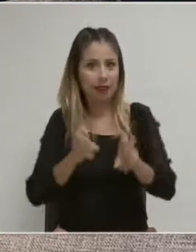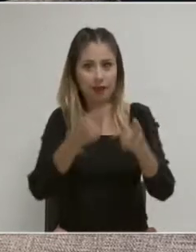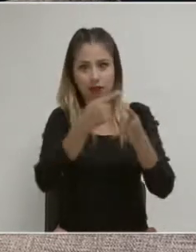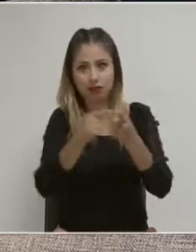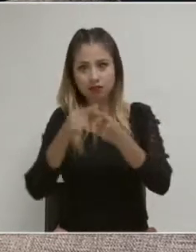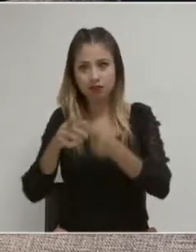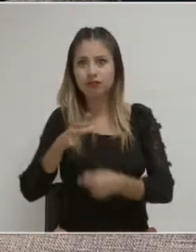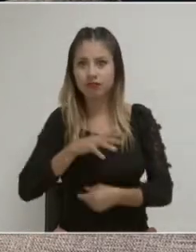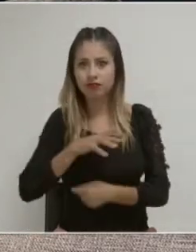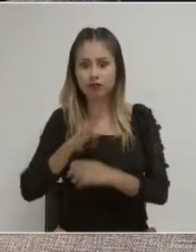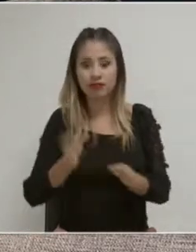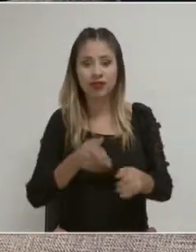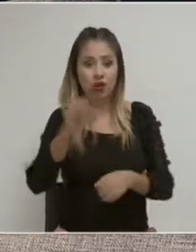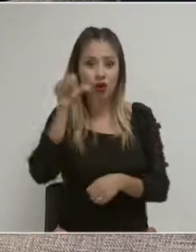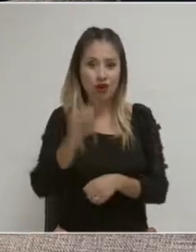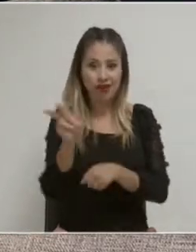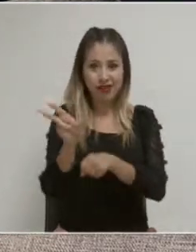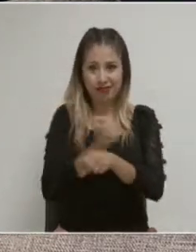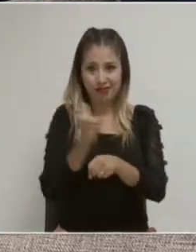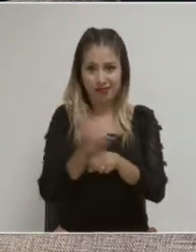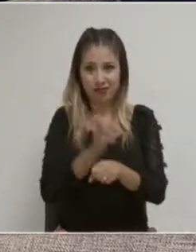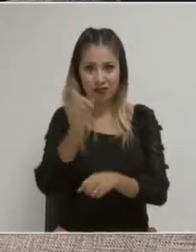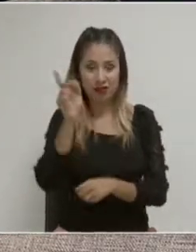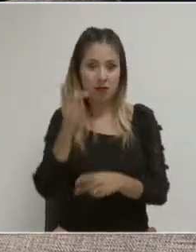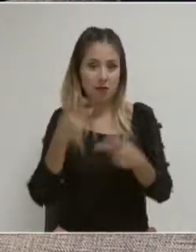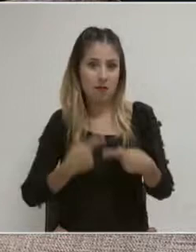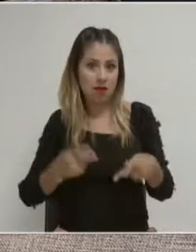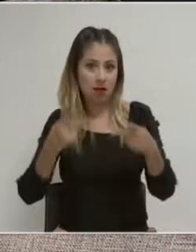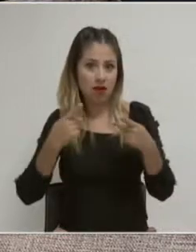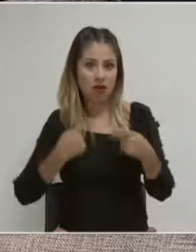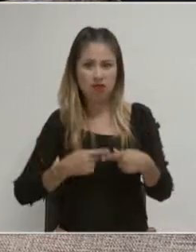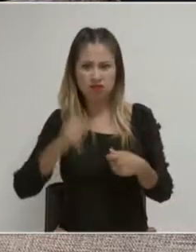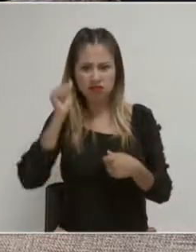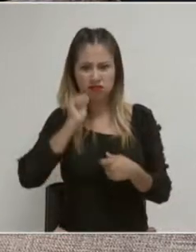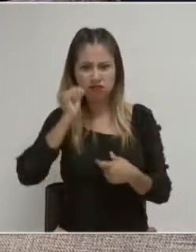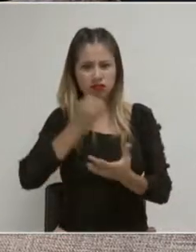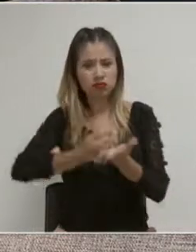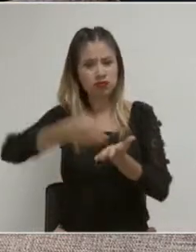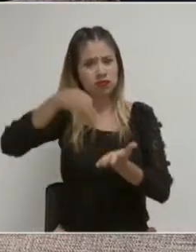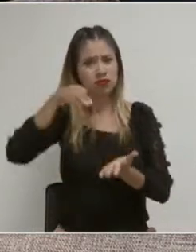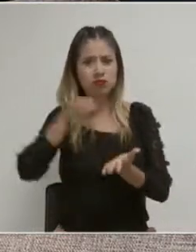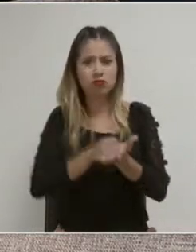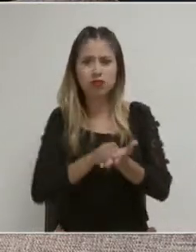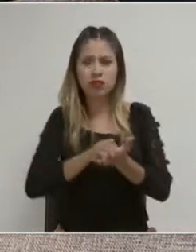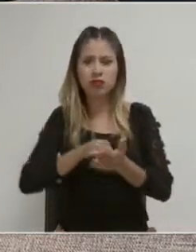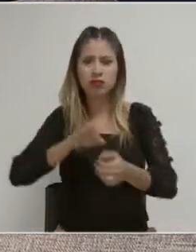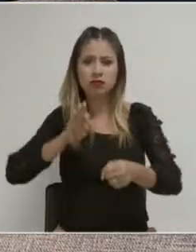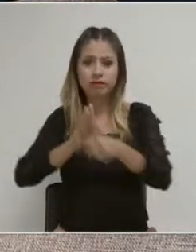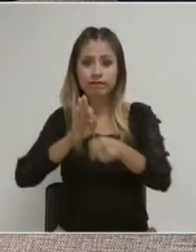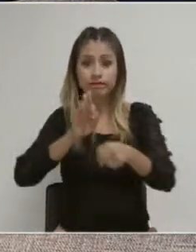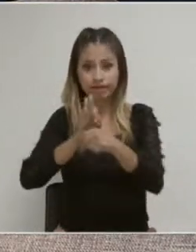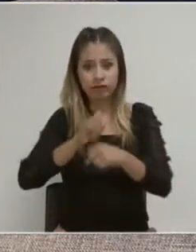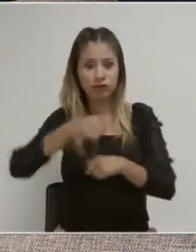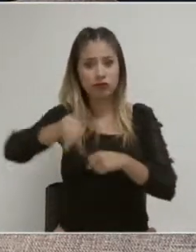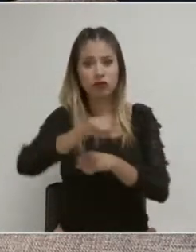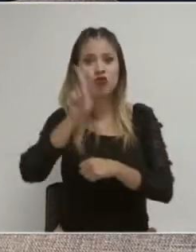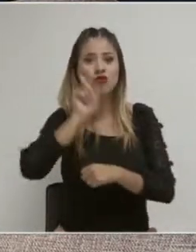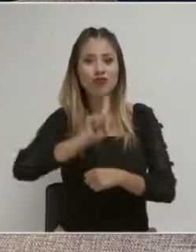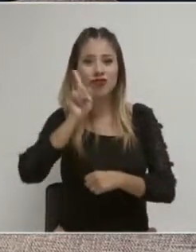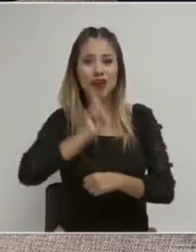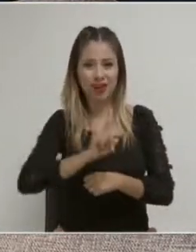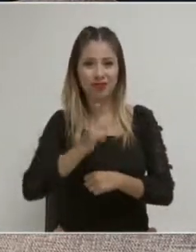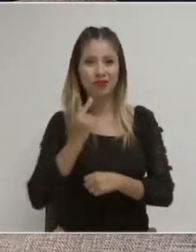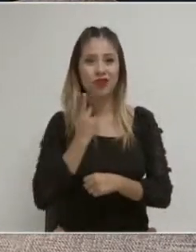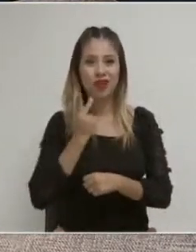y se encuentra con nosotros alguien que ha puesto el dedo en el renglón para defender los derechos políticos de las mujeres. Esa es precisamente